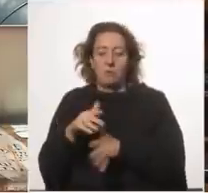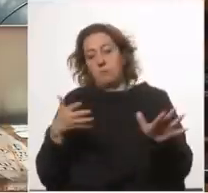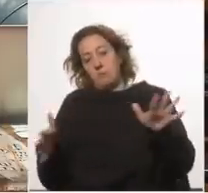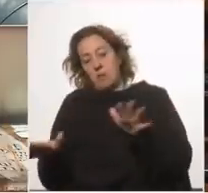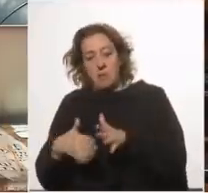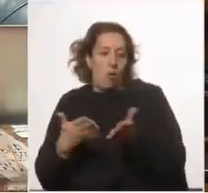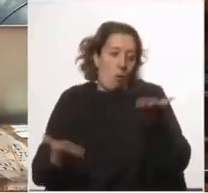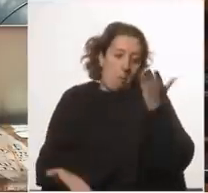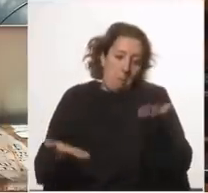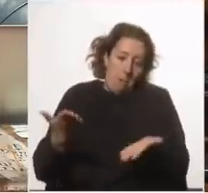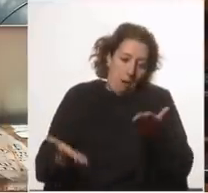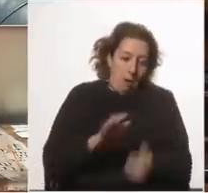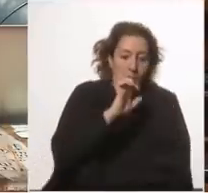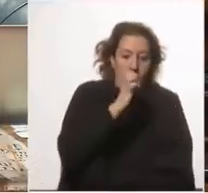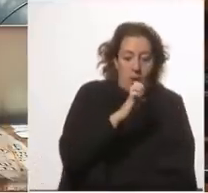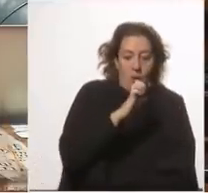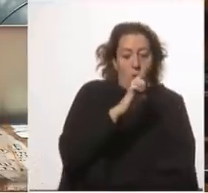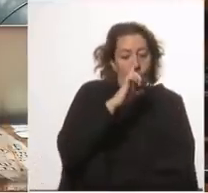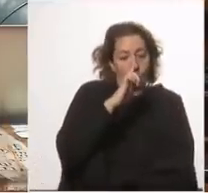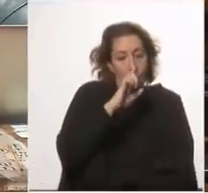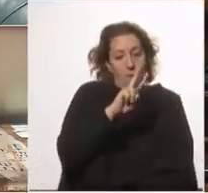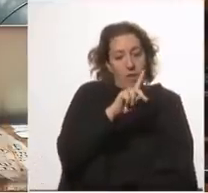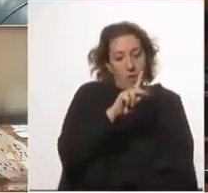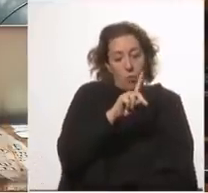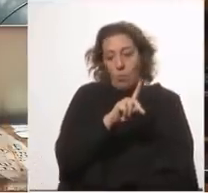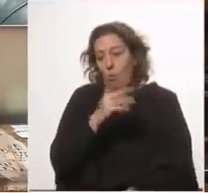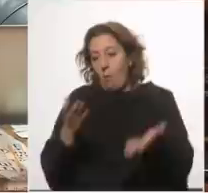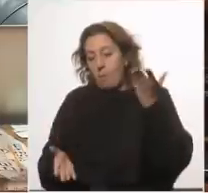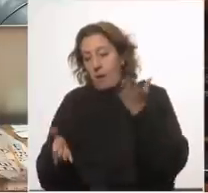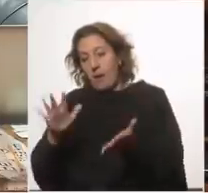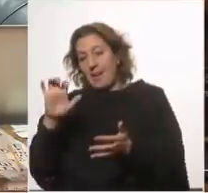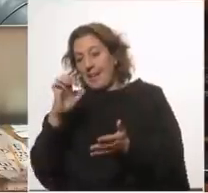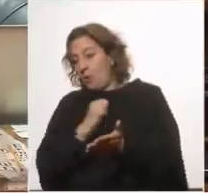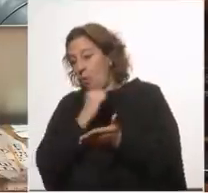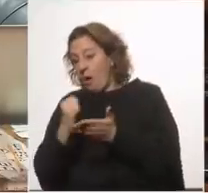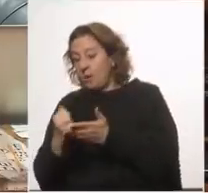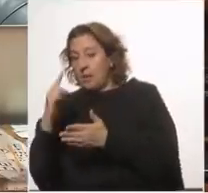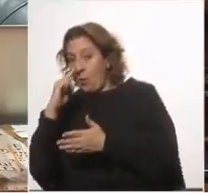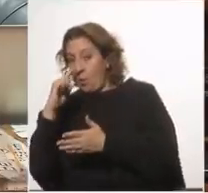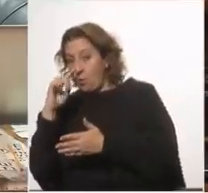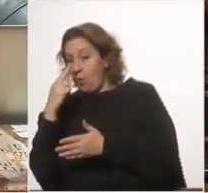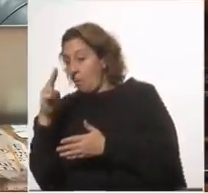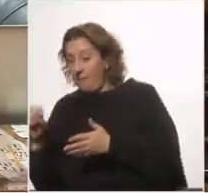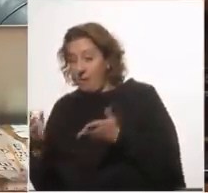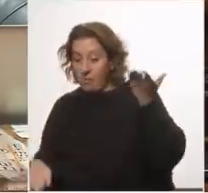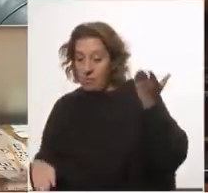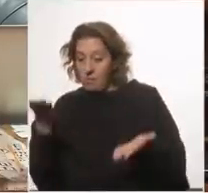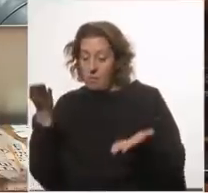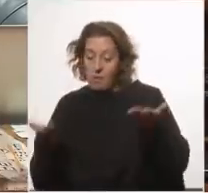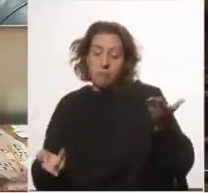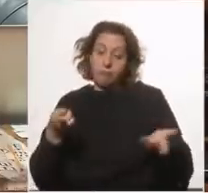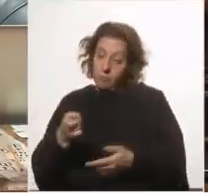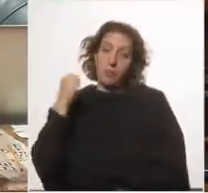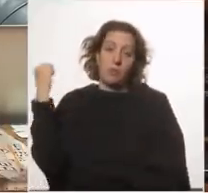comparar enero-junio del 21 con enero-junio del 20 hubiera sido un instrumento muy importante que nos hubiera permitido no hacer estas